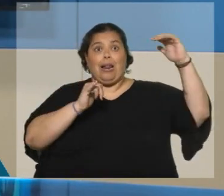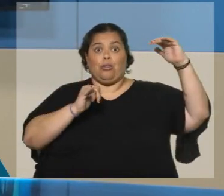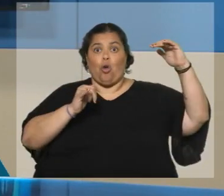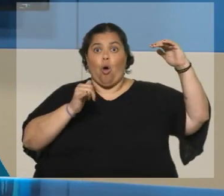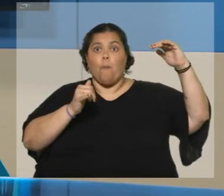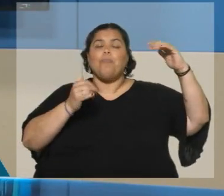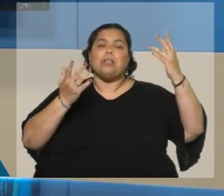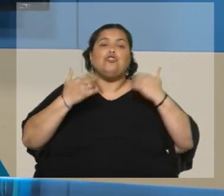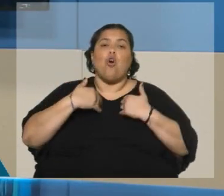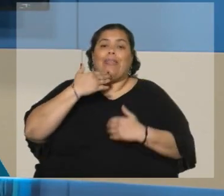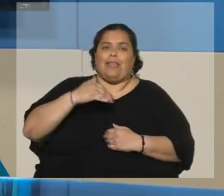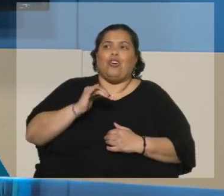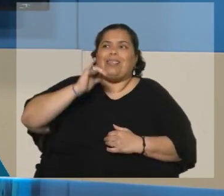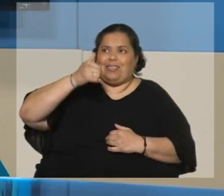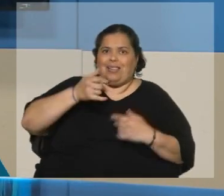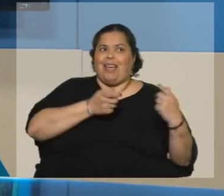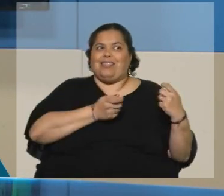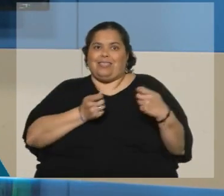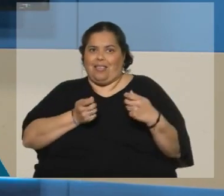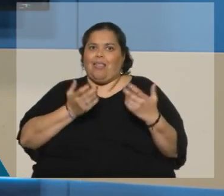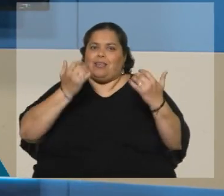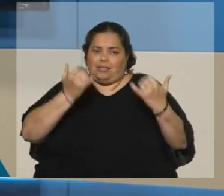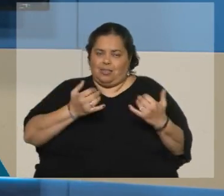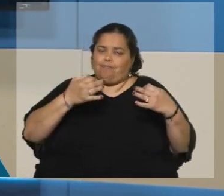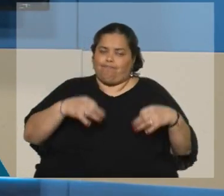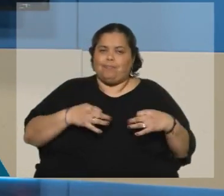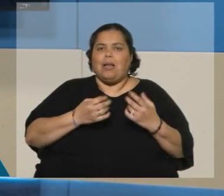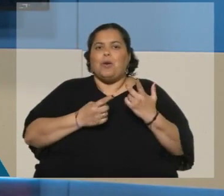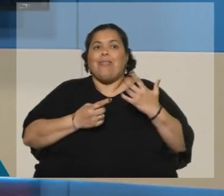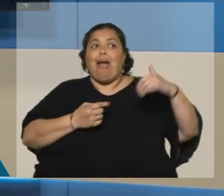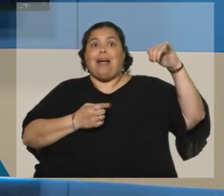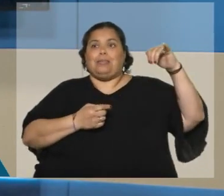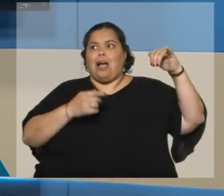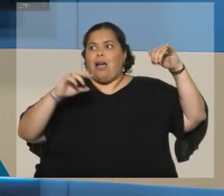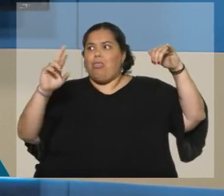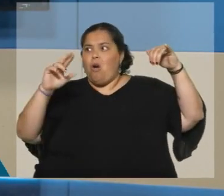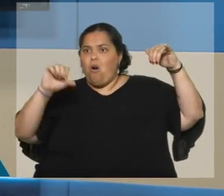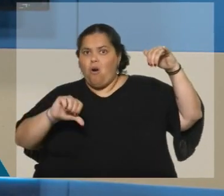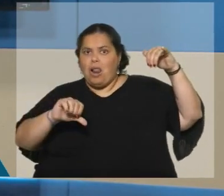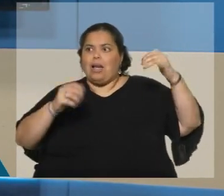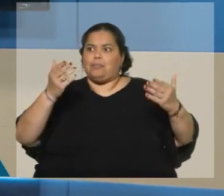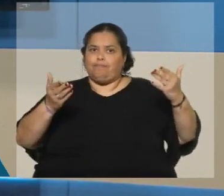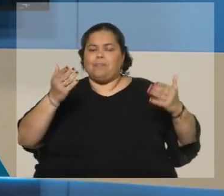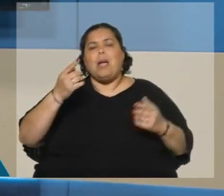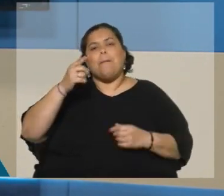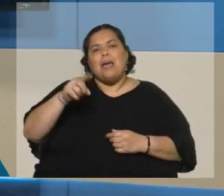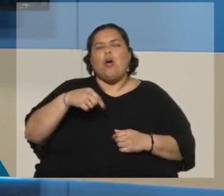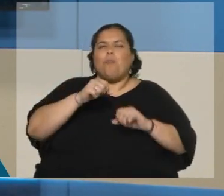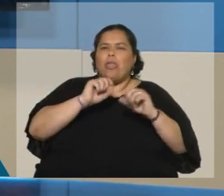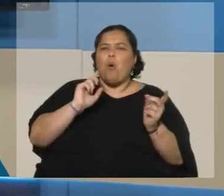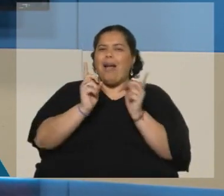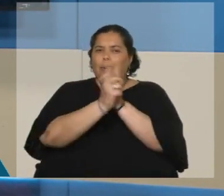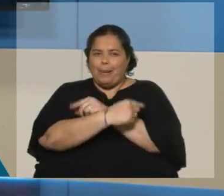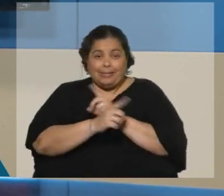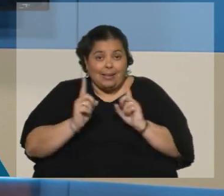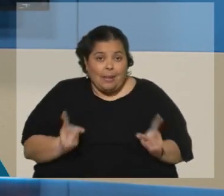Entiendo que sí, quizás no tanto como algunos han puesto sobre la mesa. De la misma modo podemos hacer la lectura a la